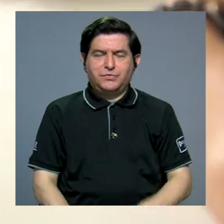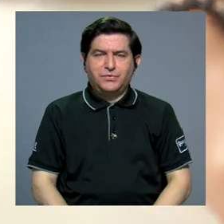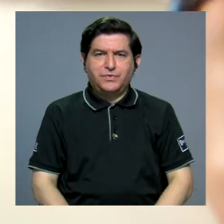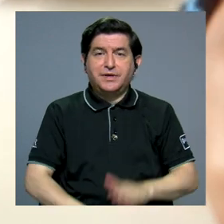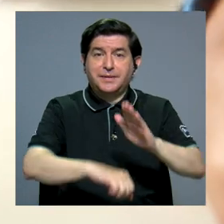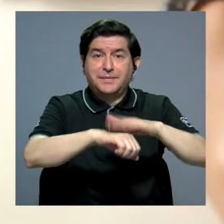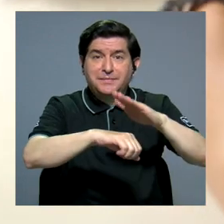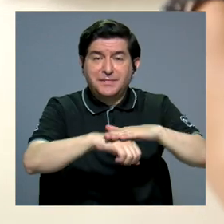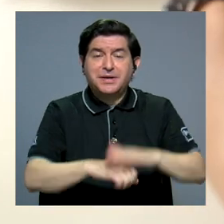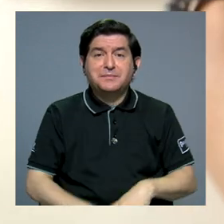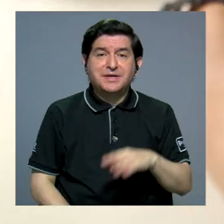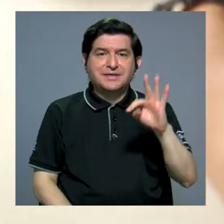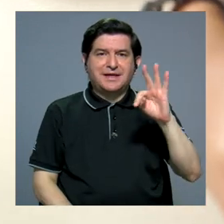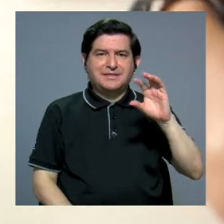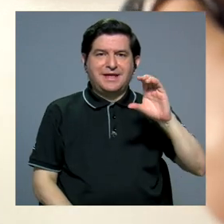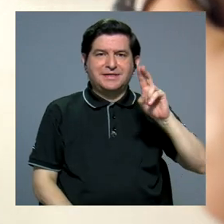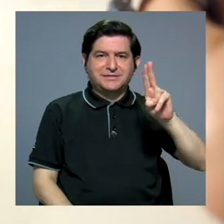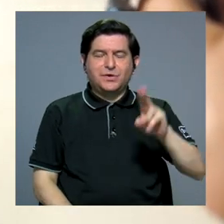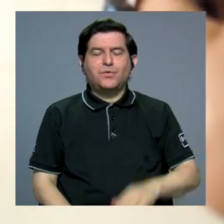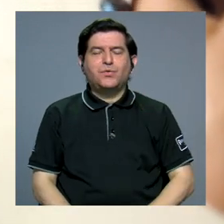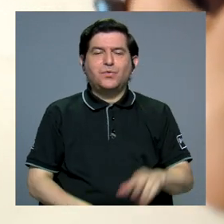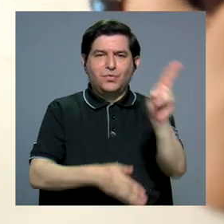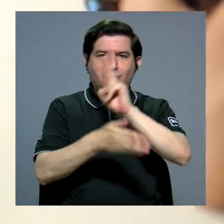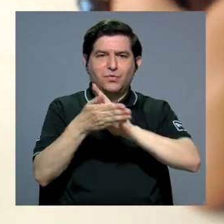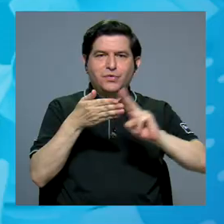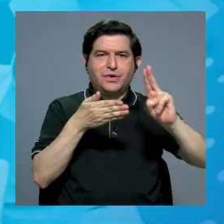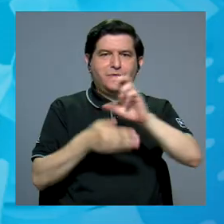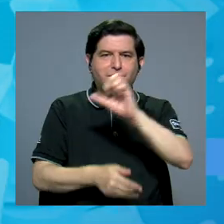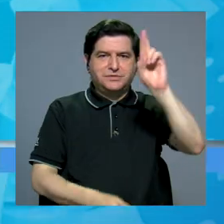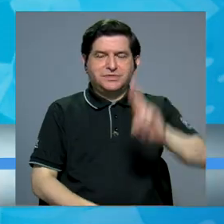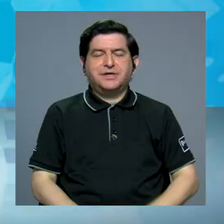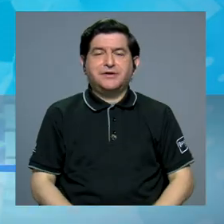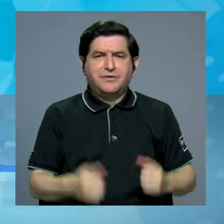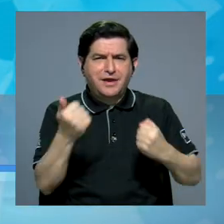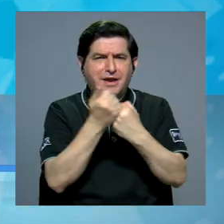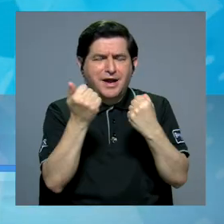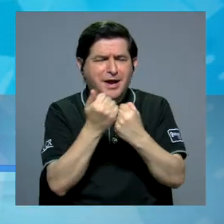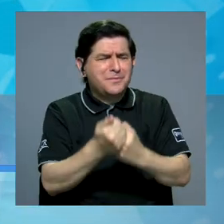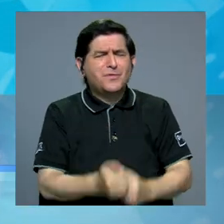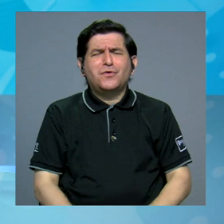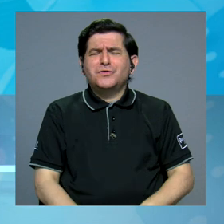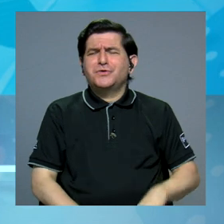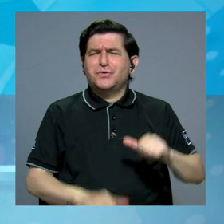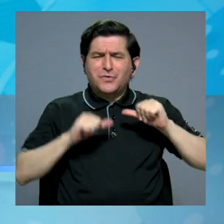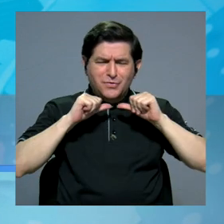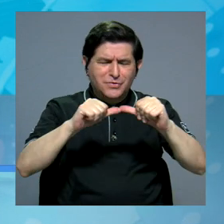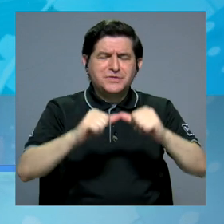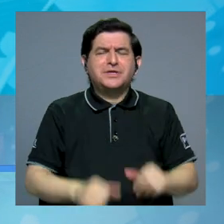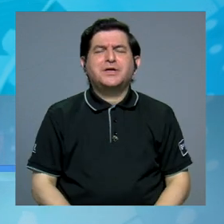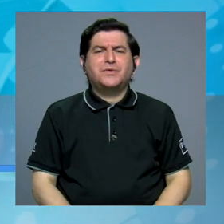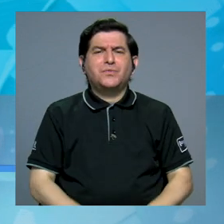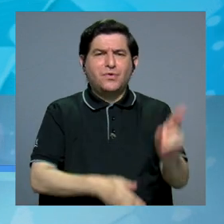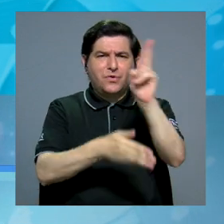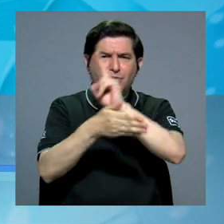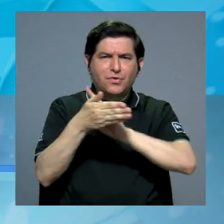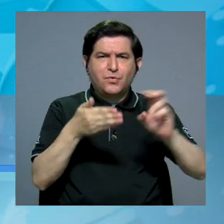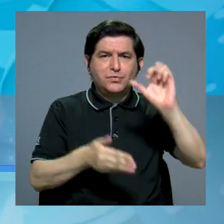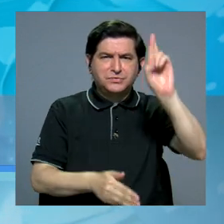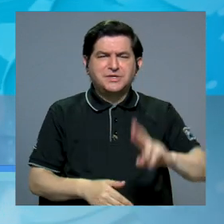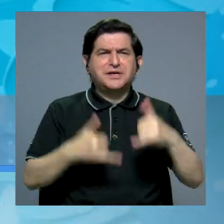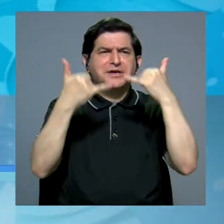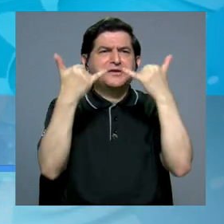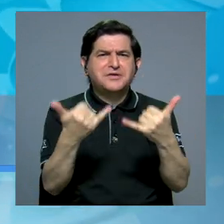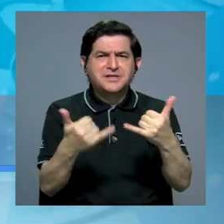cultura que posibilita este TCU de la UCR. Un apoyo incondicional de la Universidad de Costa Rica ya hace,